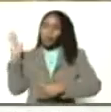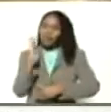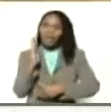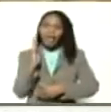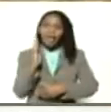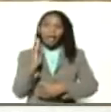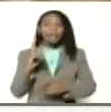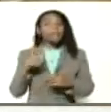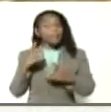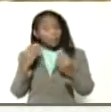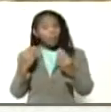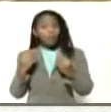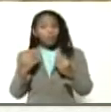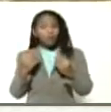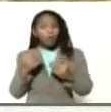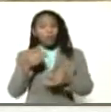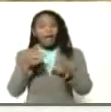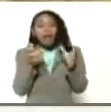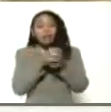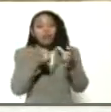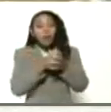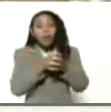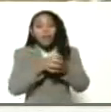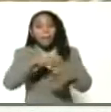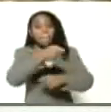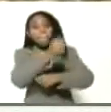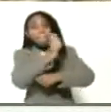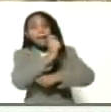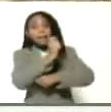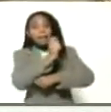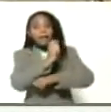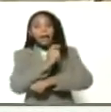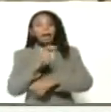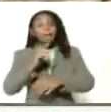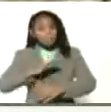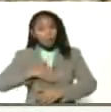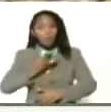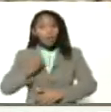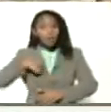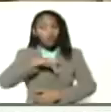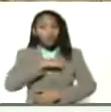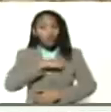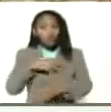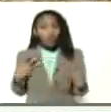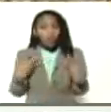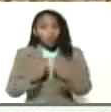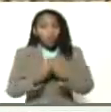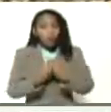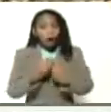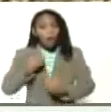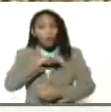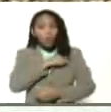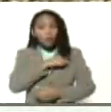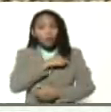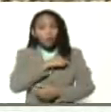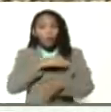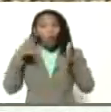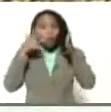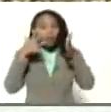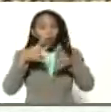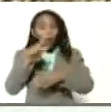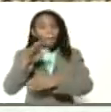desde Corpeca, que es la distribución de pescado, y poder nosotros, conjunto, a nuestros consejos de pescadores,